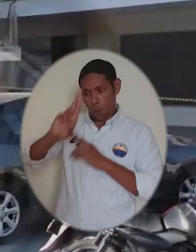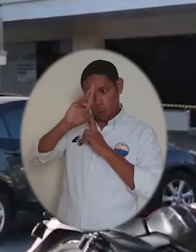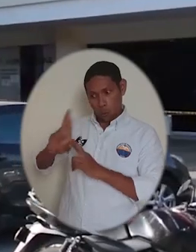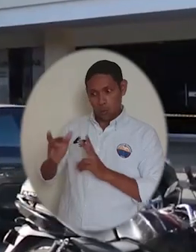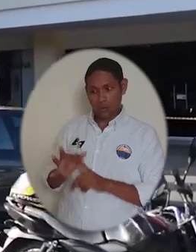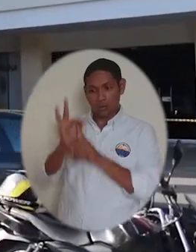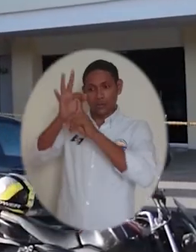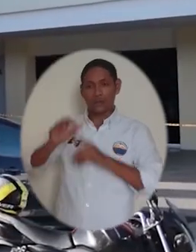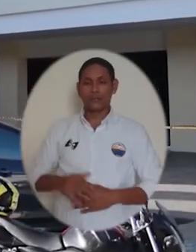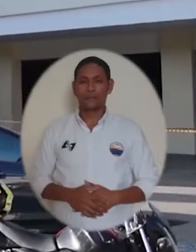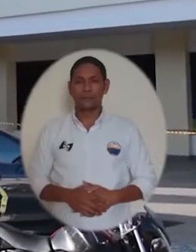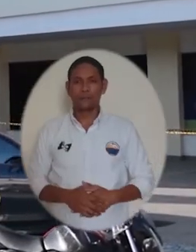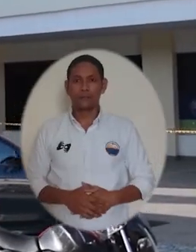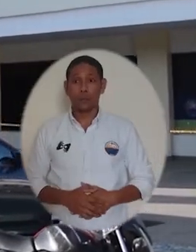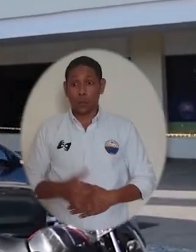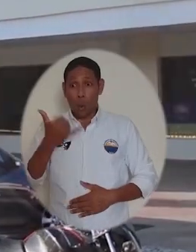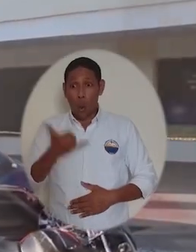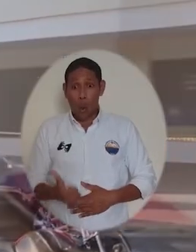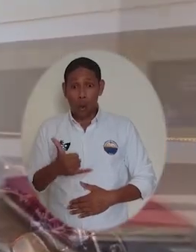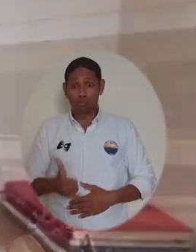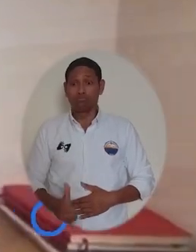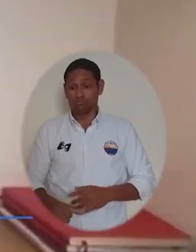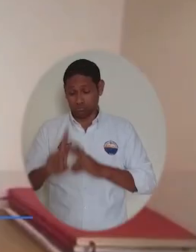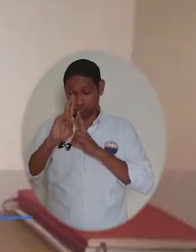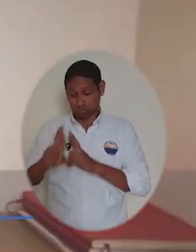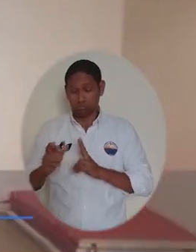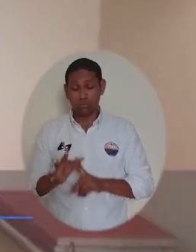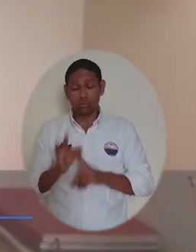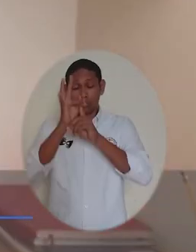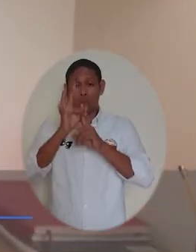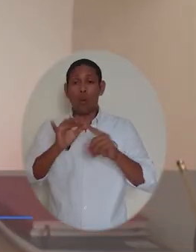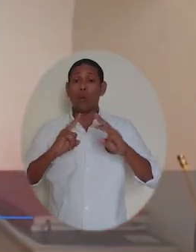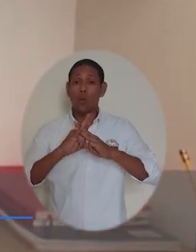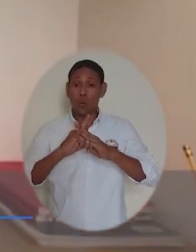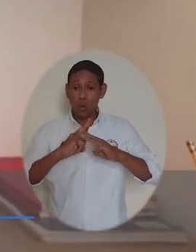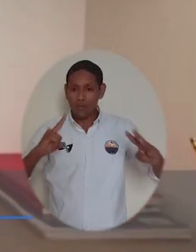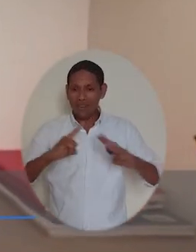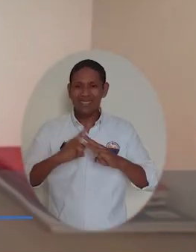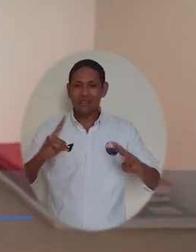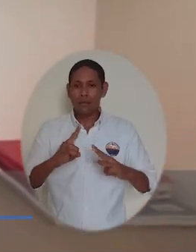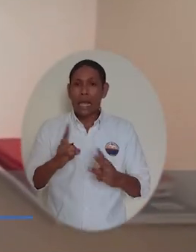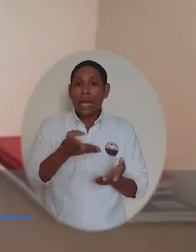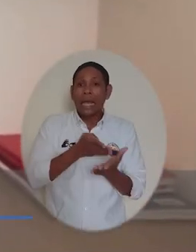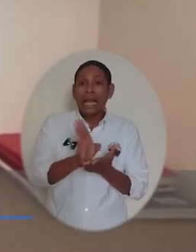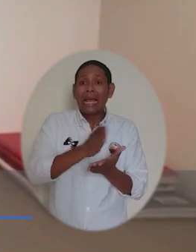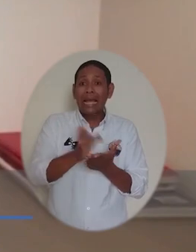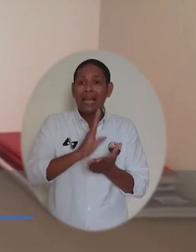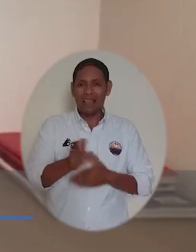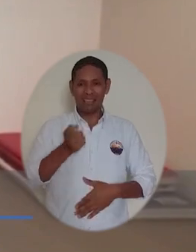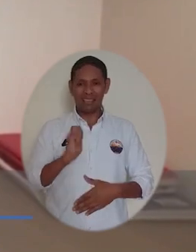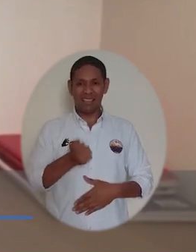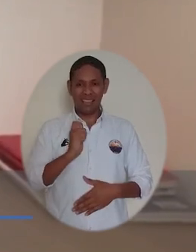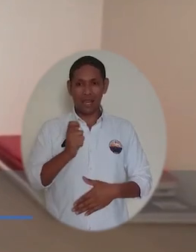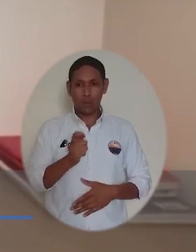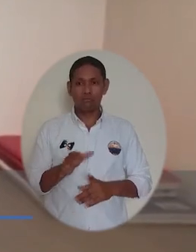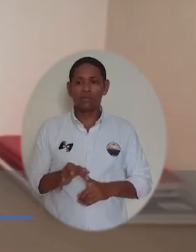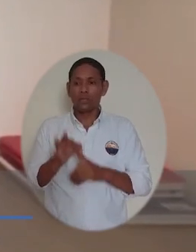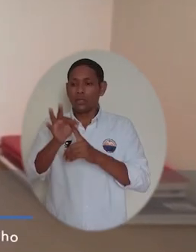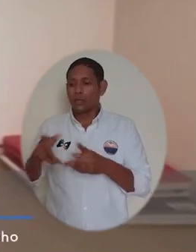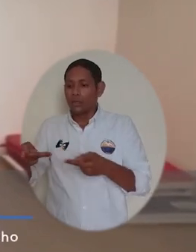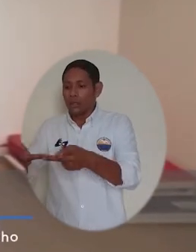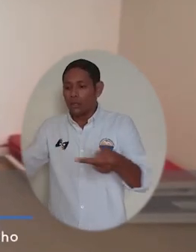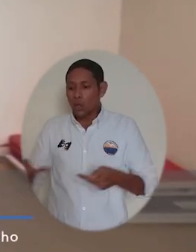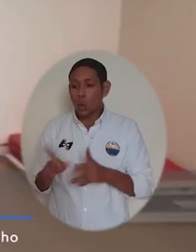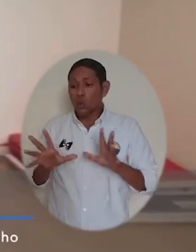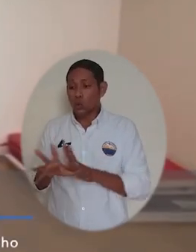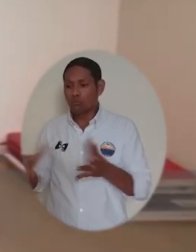de Justicia y del Derecho Nacional. Hoy quiero hacer un reconocimiento especial a la Universidad de Magdalena, su Facultad de Derecho